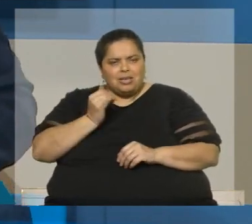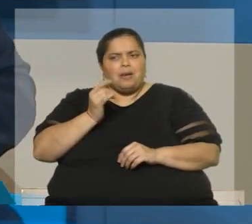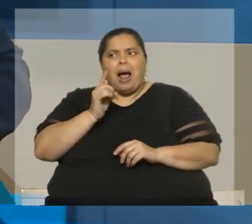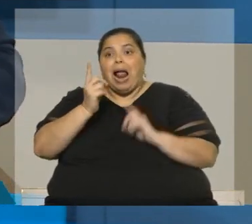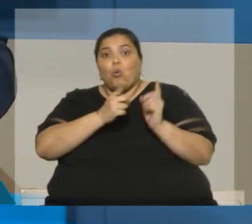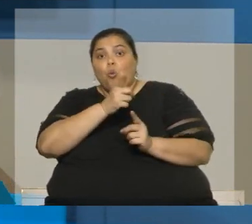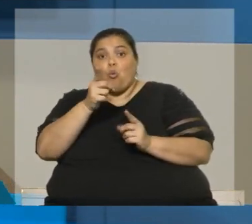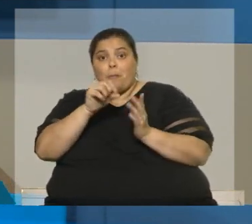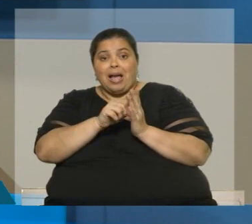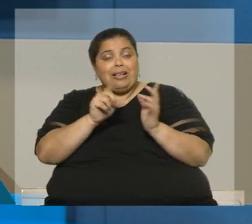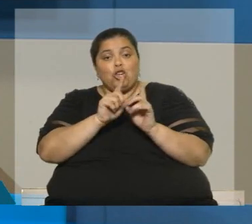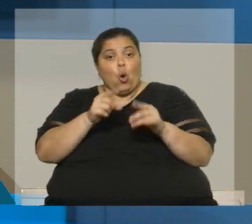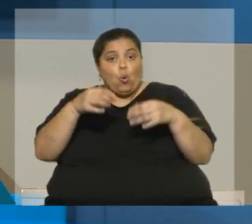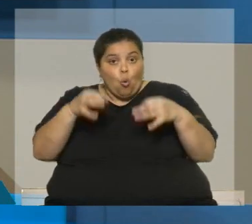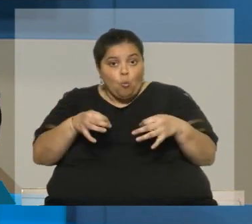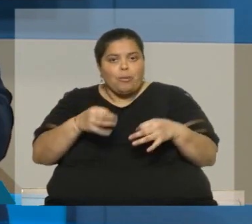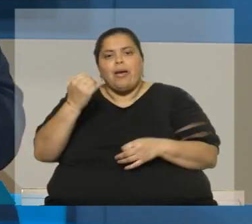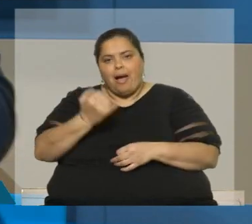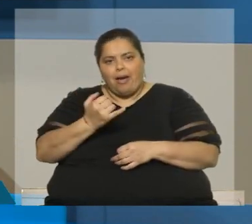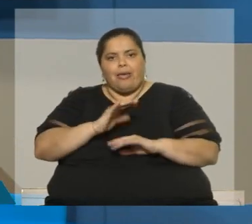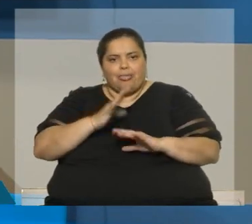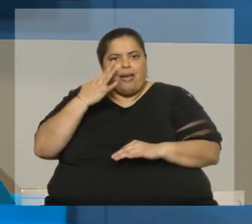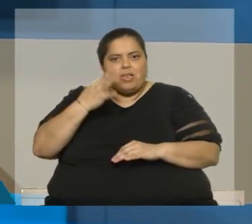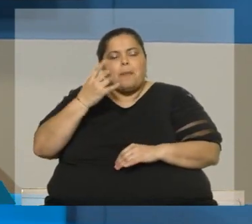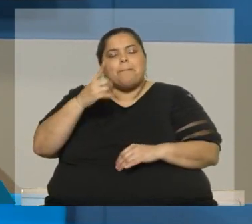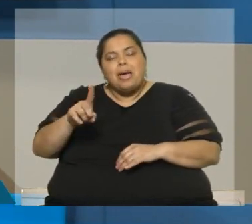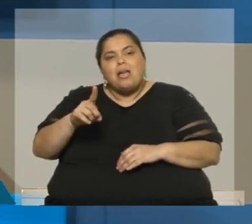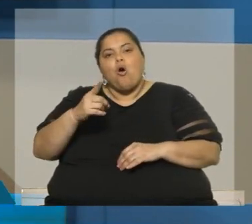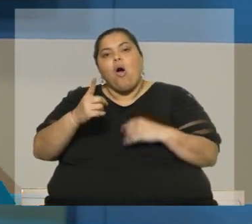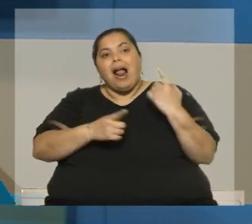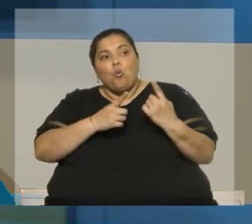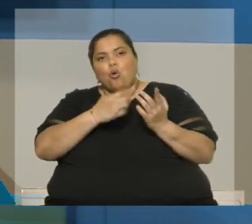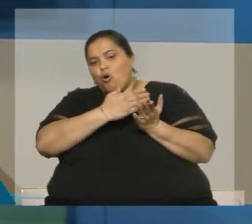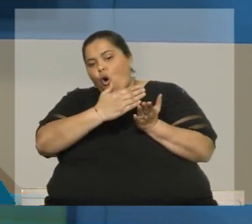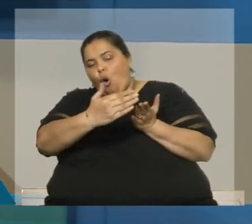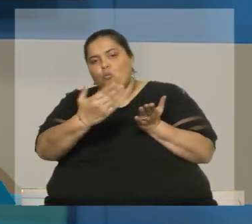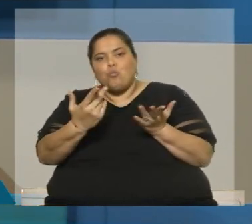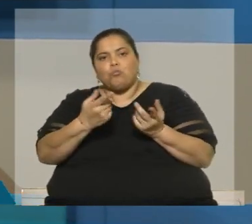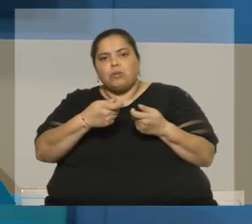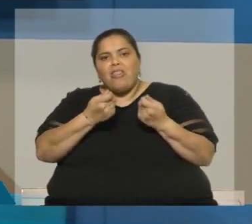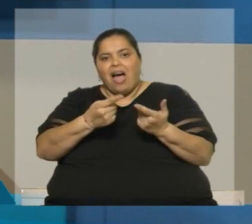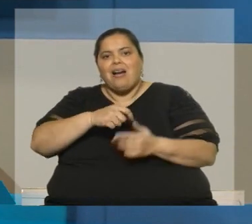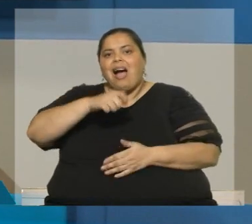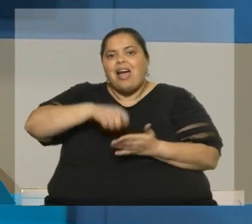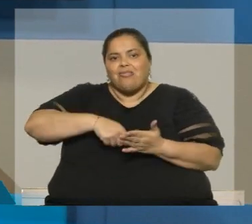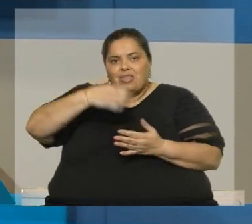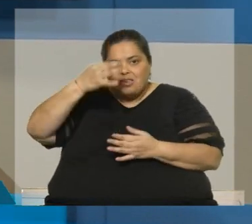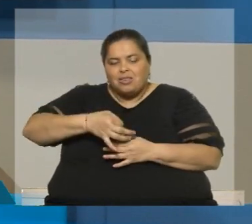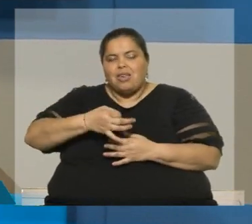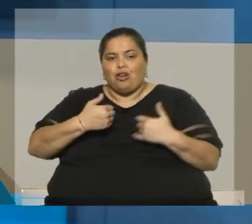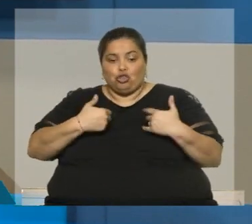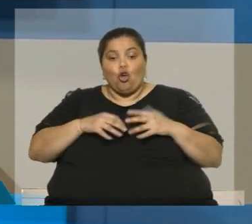incumpla aquello que ha acordado? Perfecto. Pero aquellos mecanismos que establezcamos para garantizar que vamos a cumplir con aquello que nos